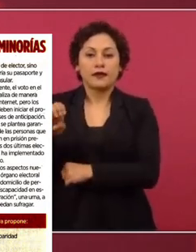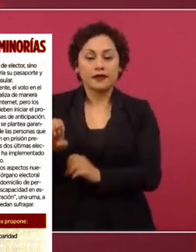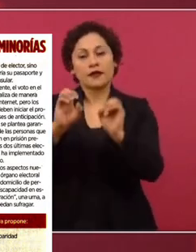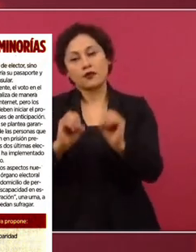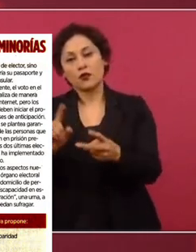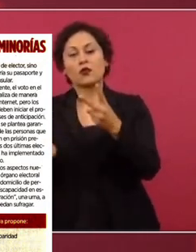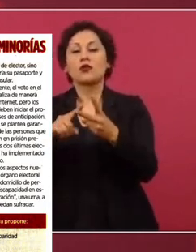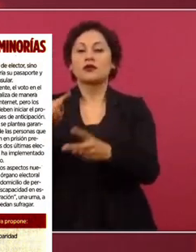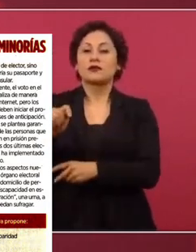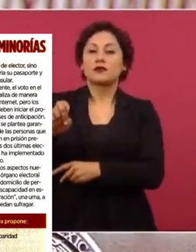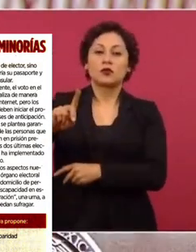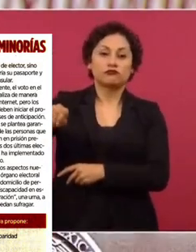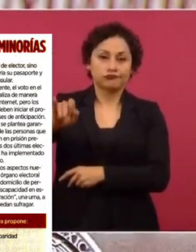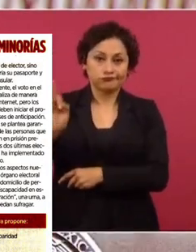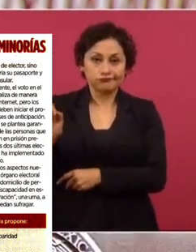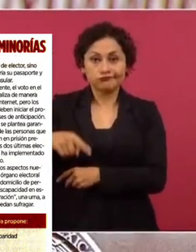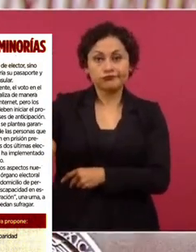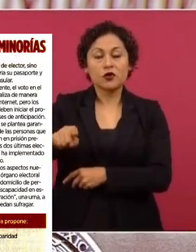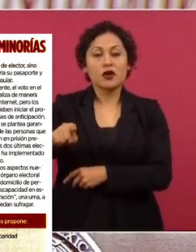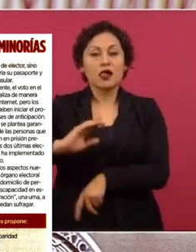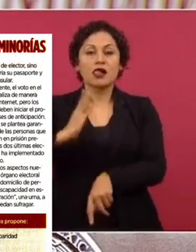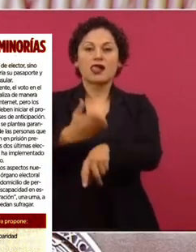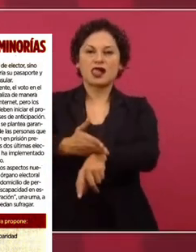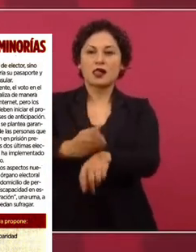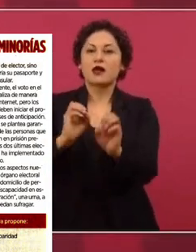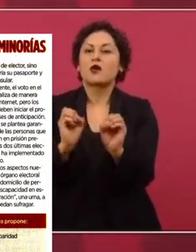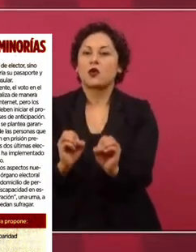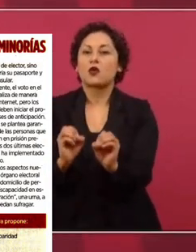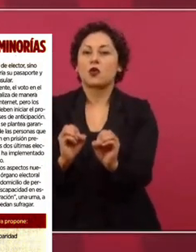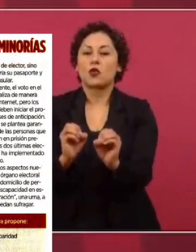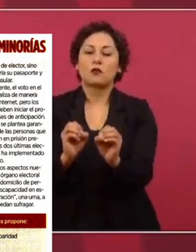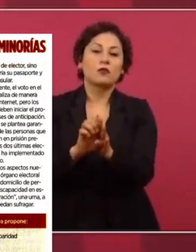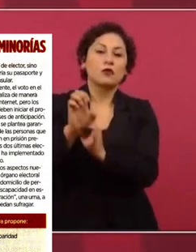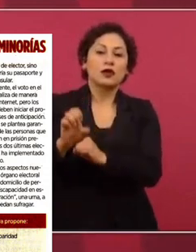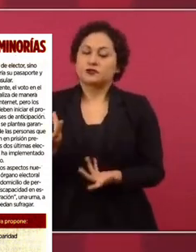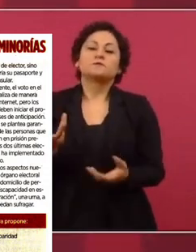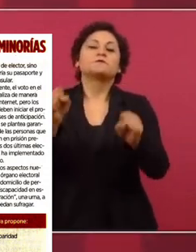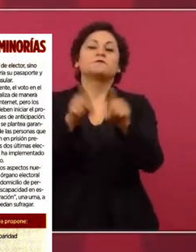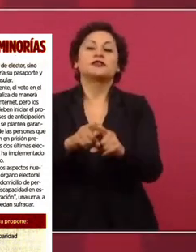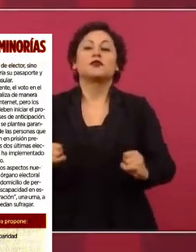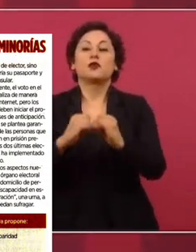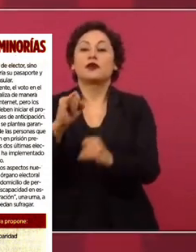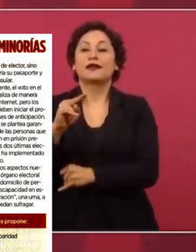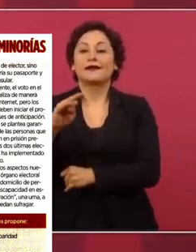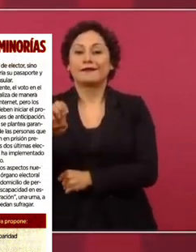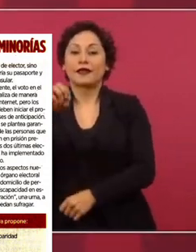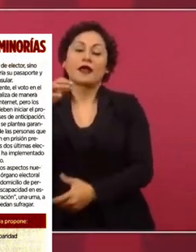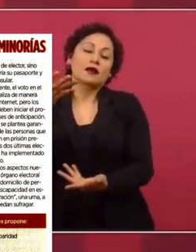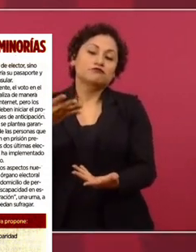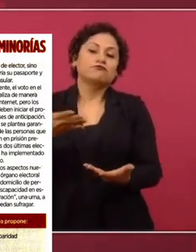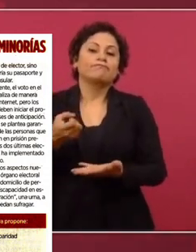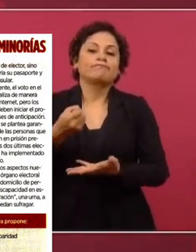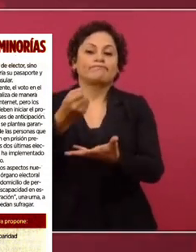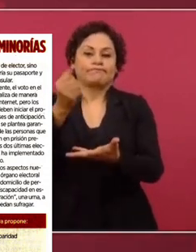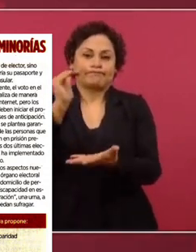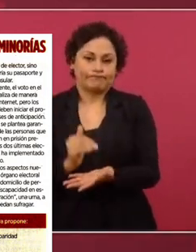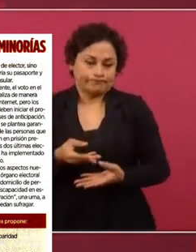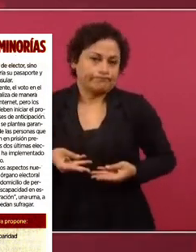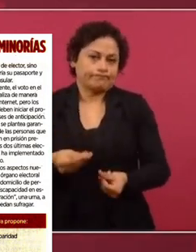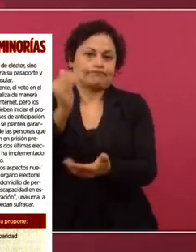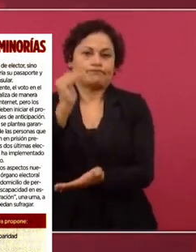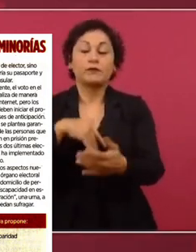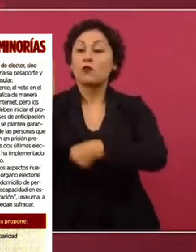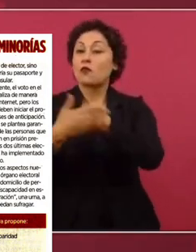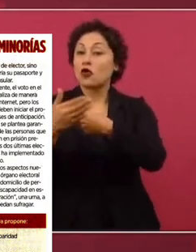Tribunal Electoral de la Federación imponer penalidades o impedir o negar el registro a candidaturas. Se sientan las bases para que en los próximos procesos electorales